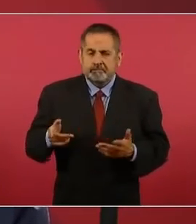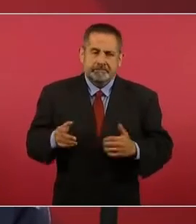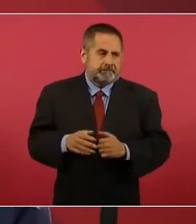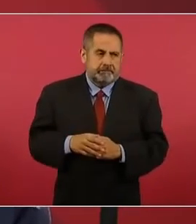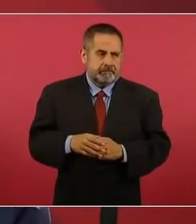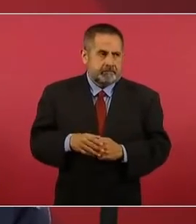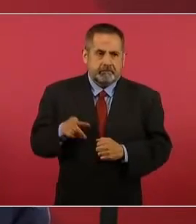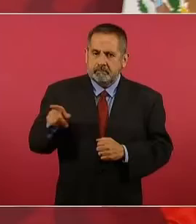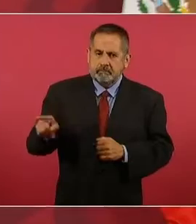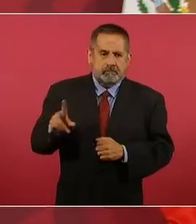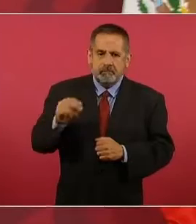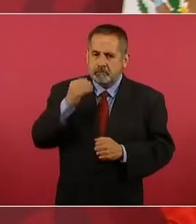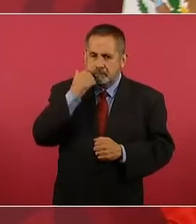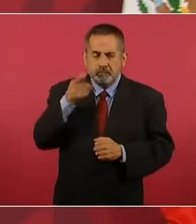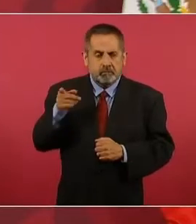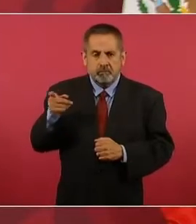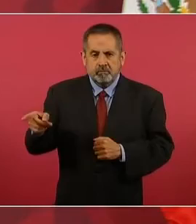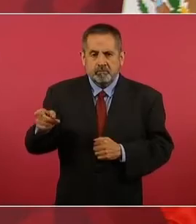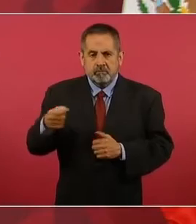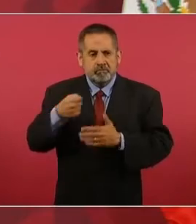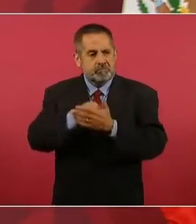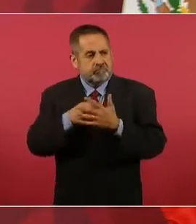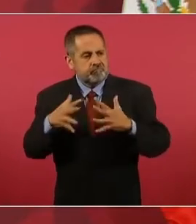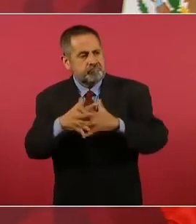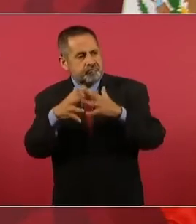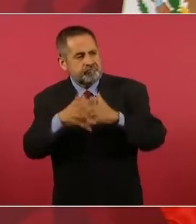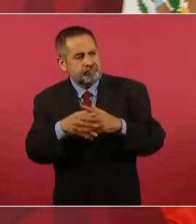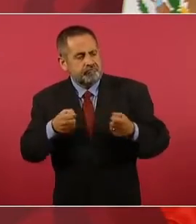luchar con las armas.